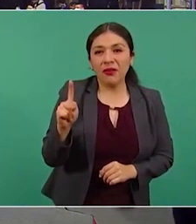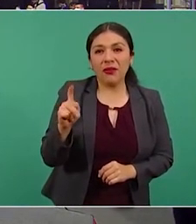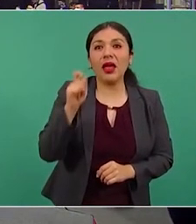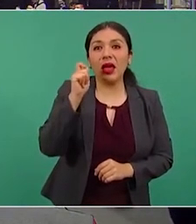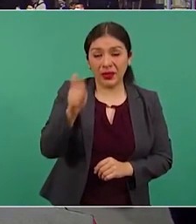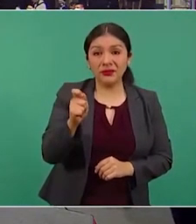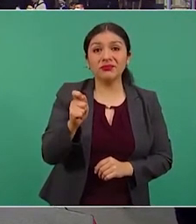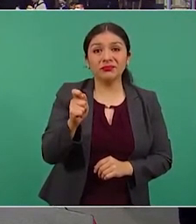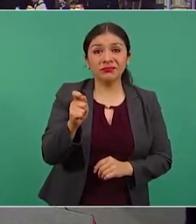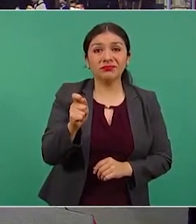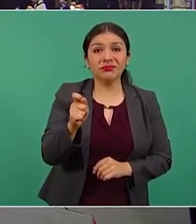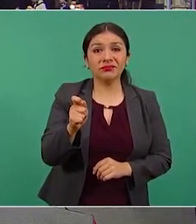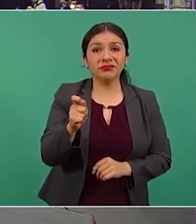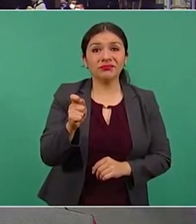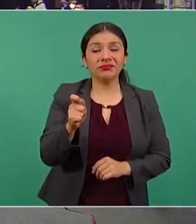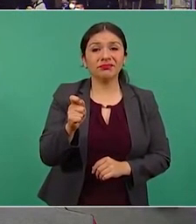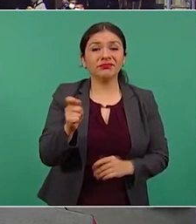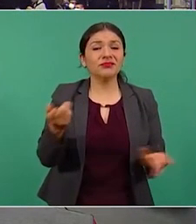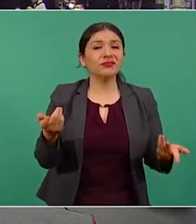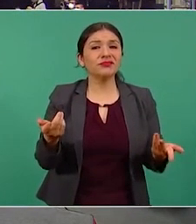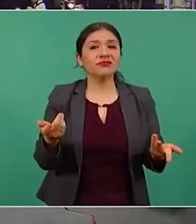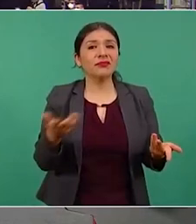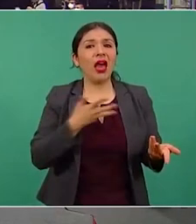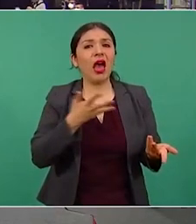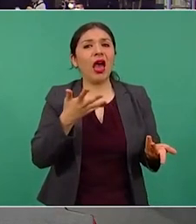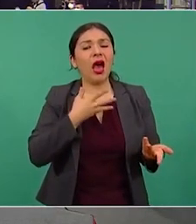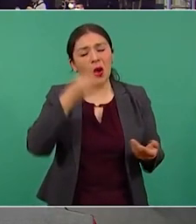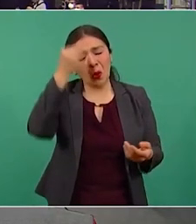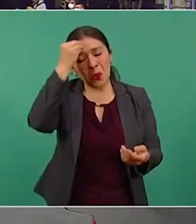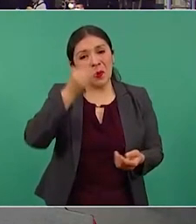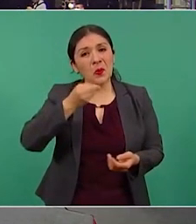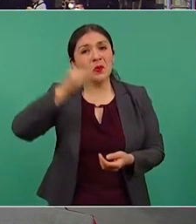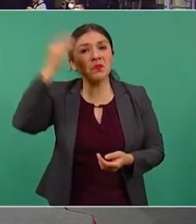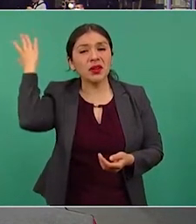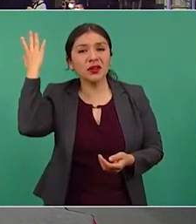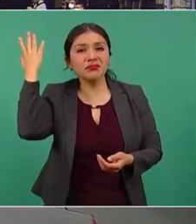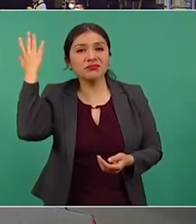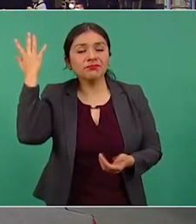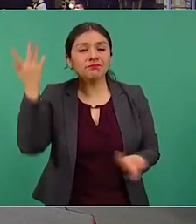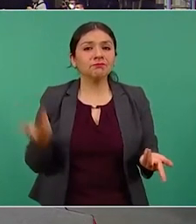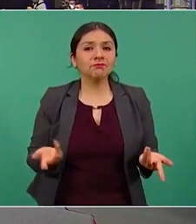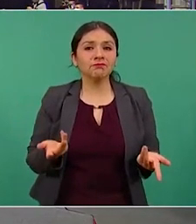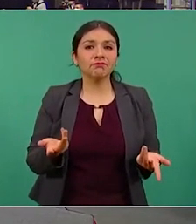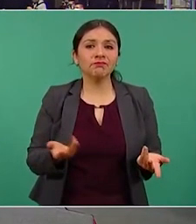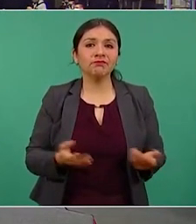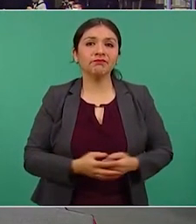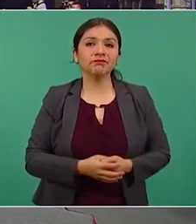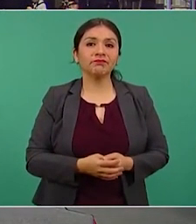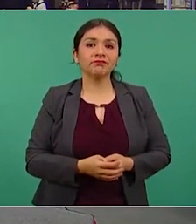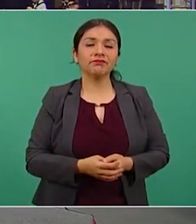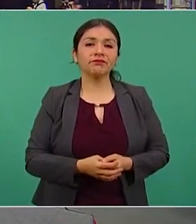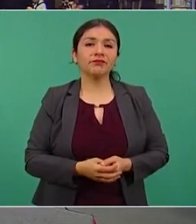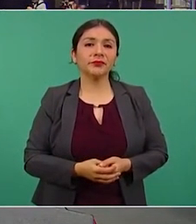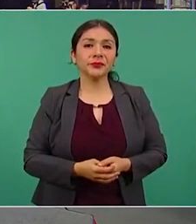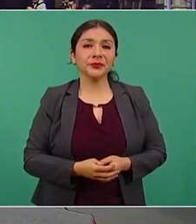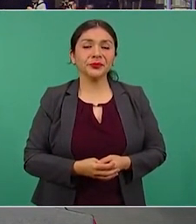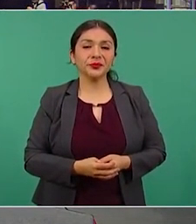olvida, lo